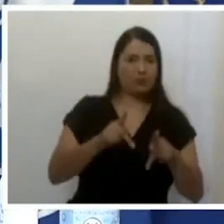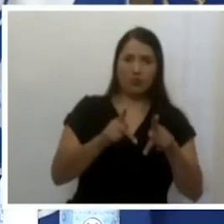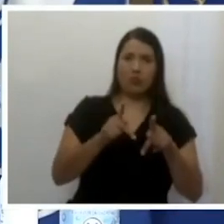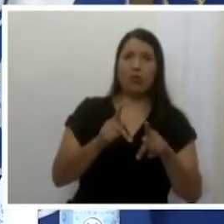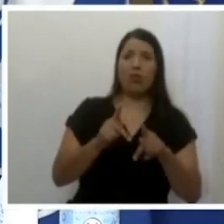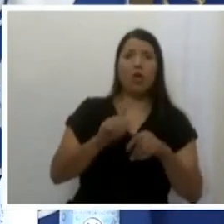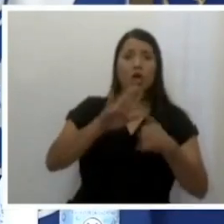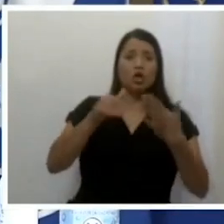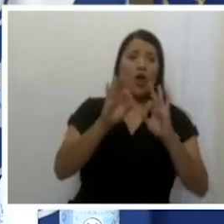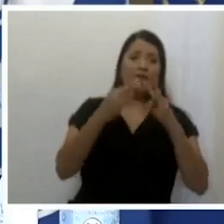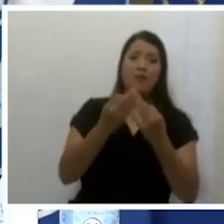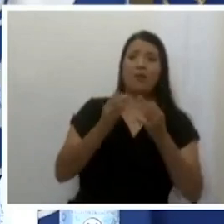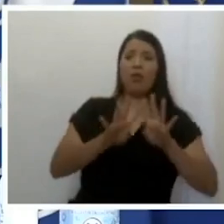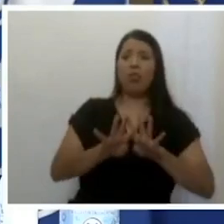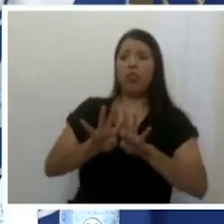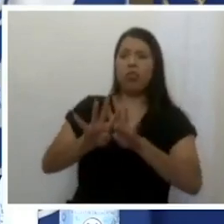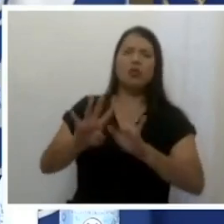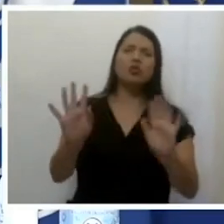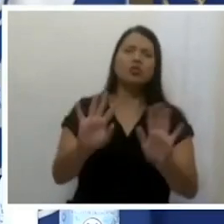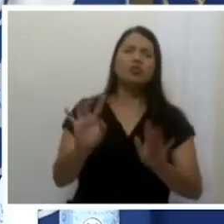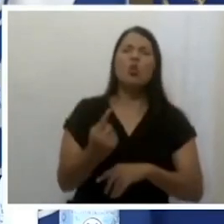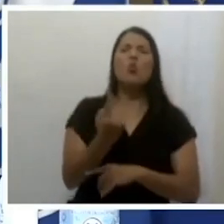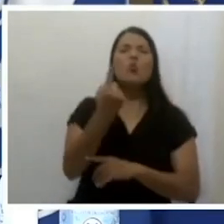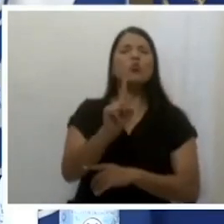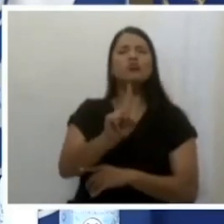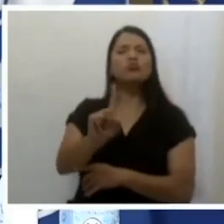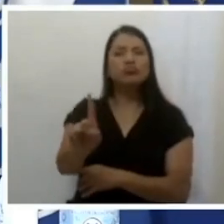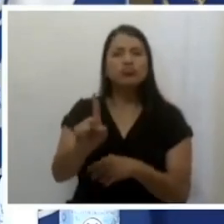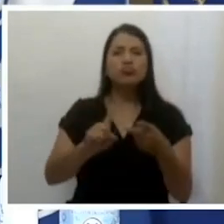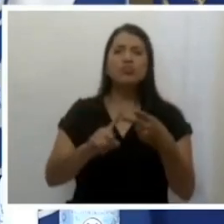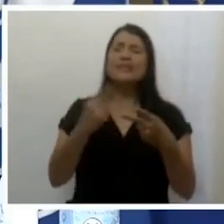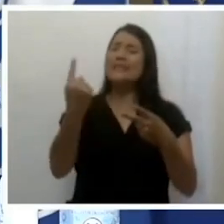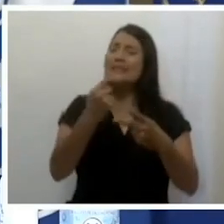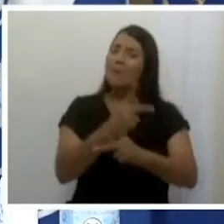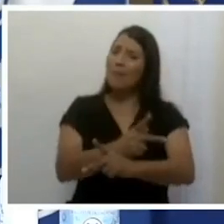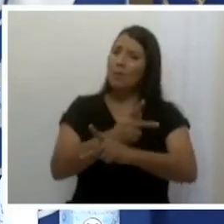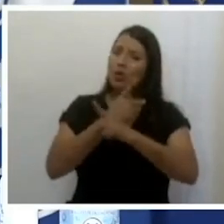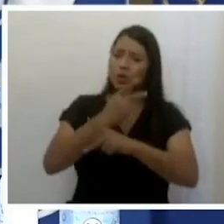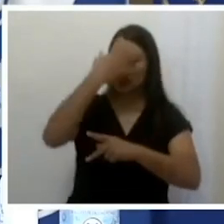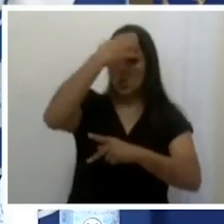de protección, la careta o la mascarilla,